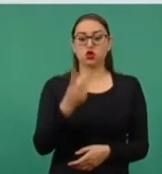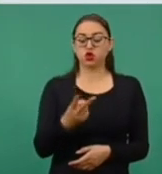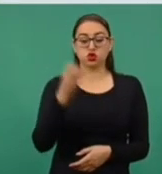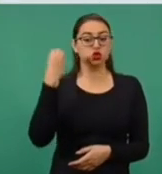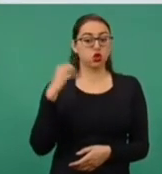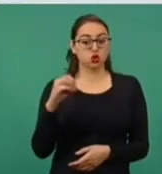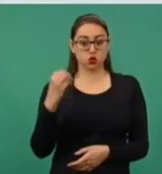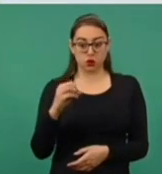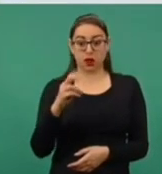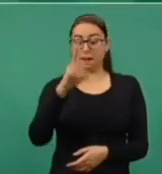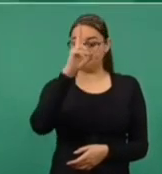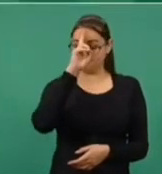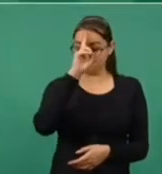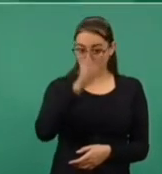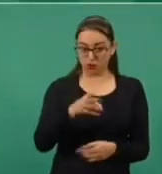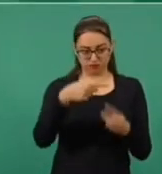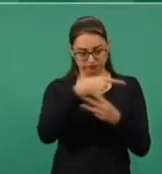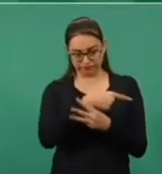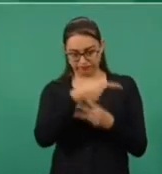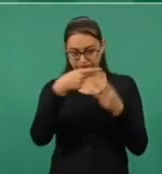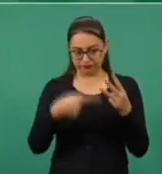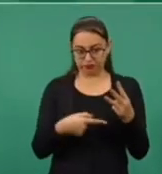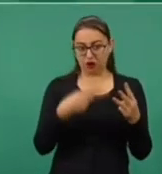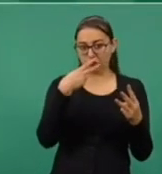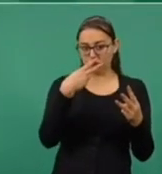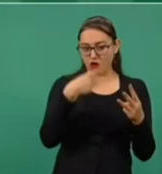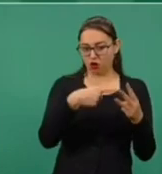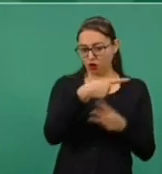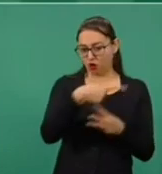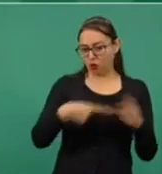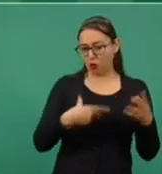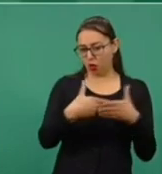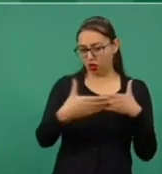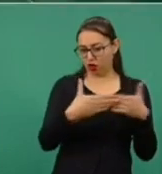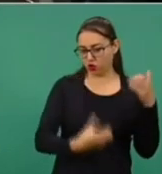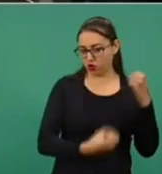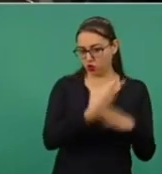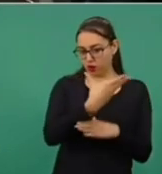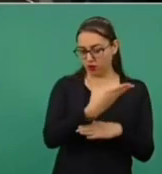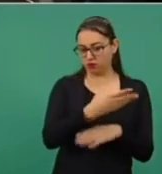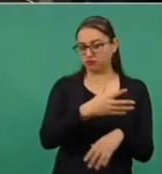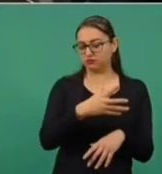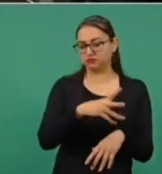de los tres tipos de producto novedoso del tabaco. Muchas gracias.